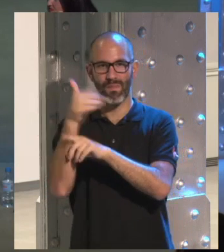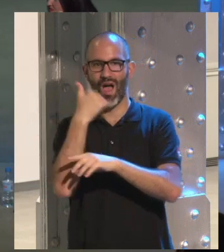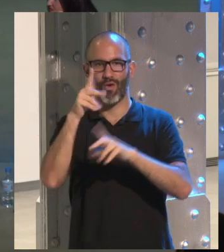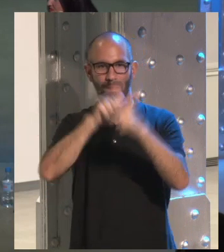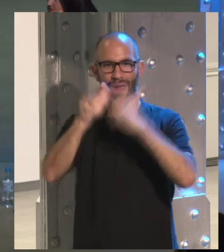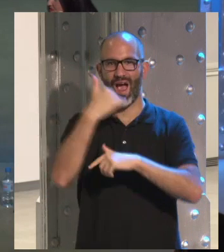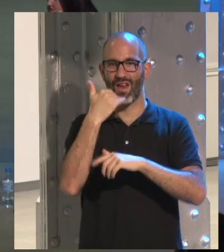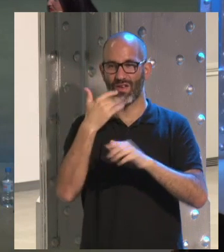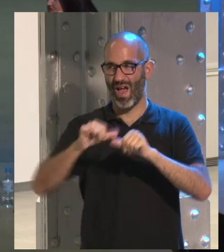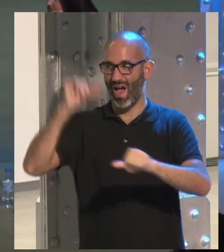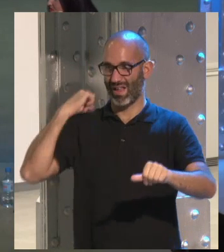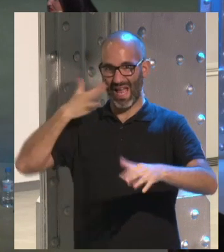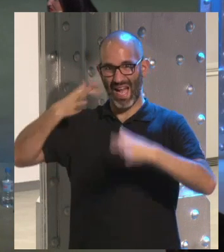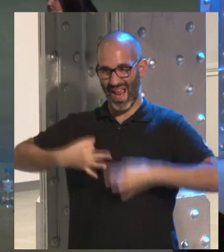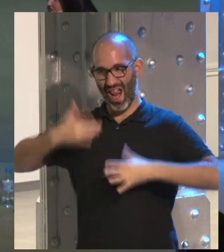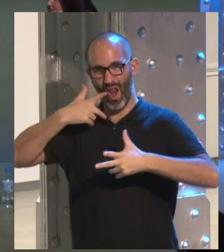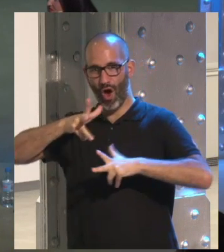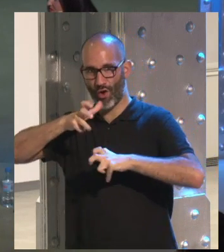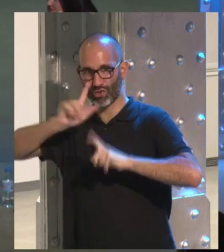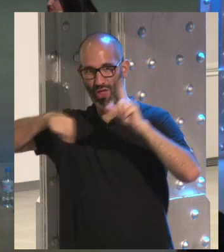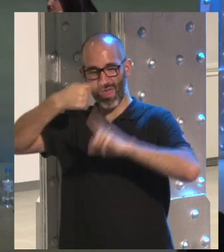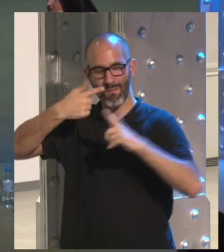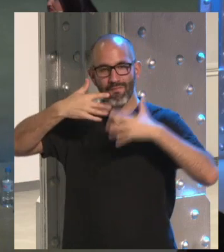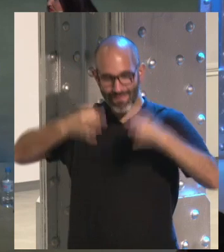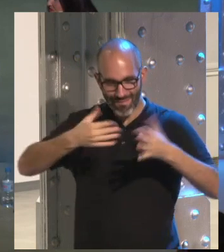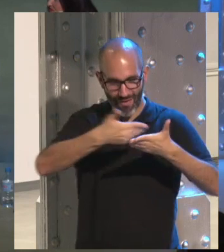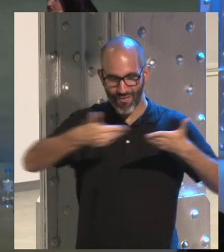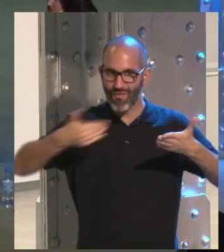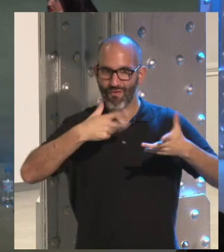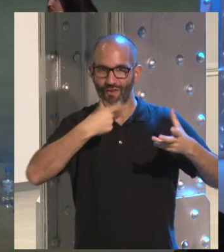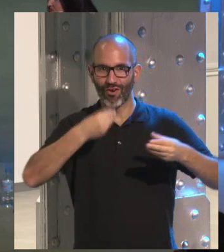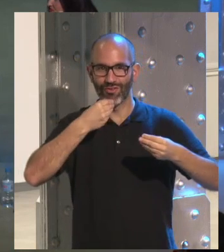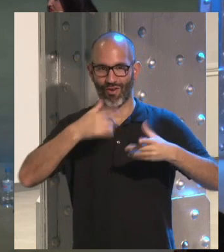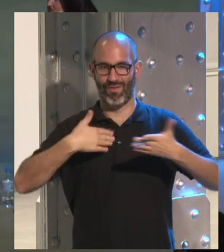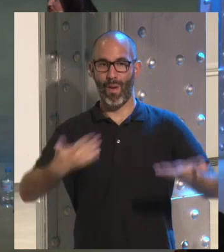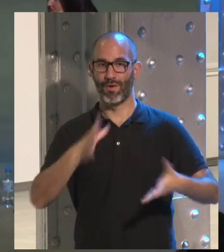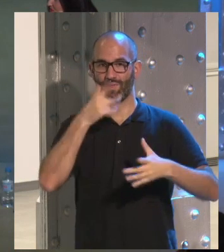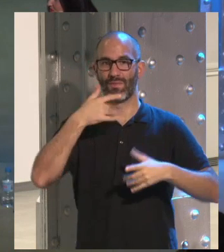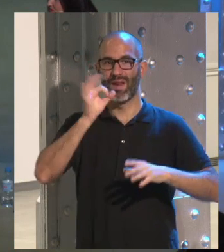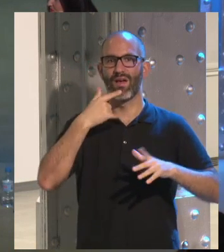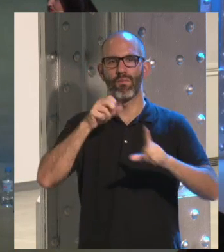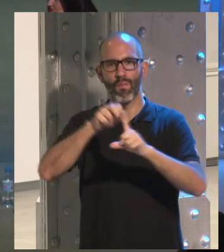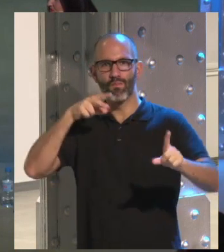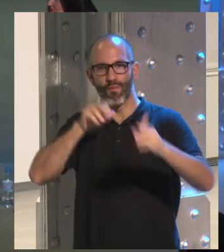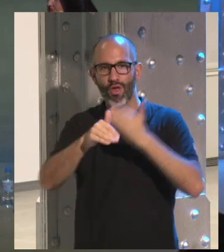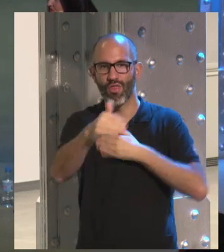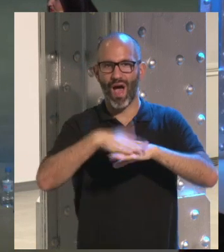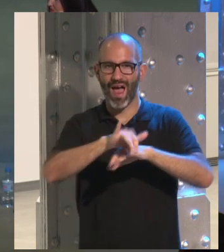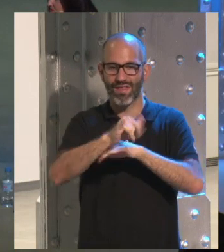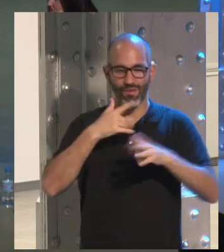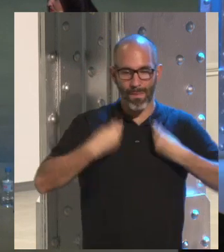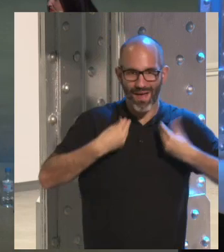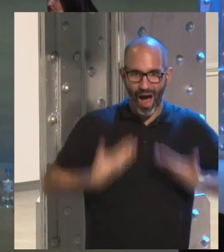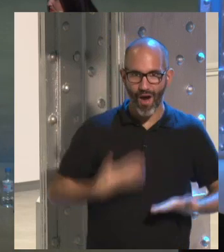yo creo que yo creo que hay una hay una proyección del yo de cómo soy de verdad y cómo me gustaría ser y cómo me gustaría mostrarme